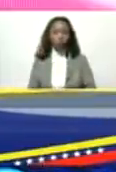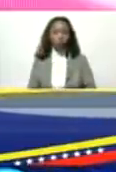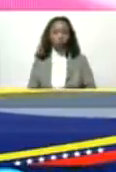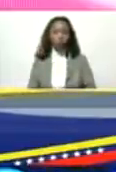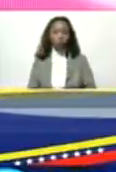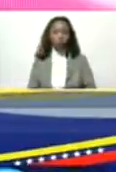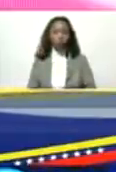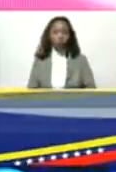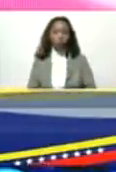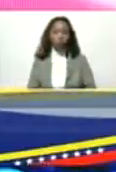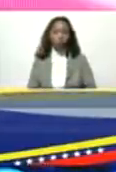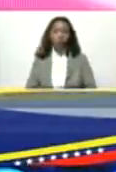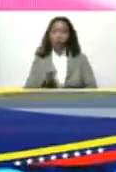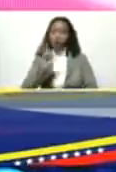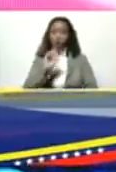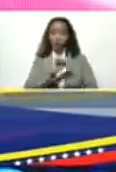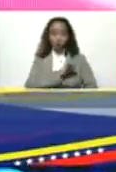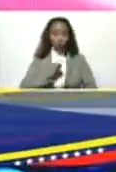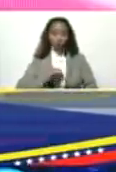no es super bigote